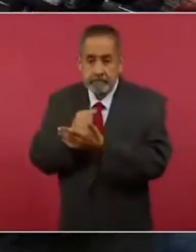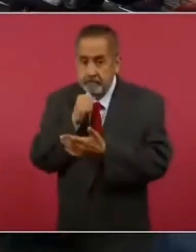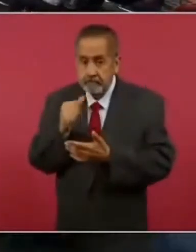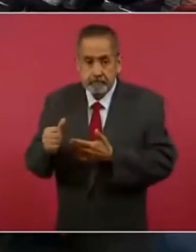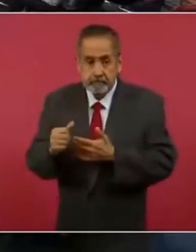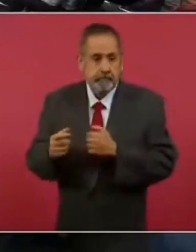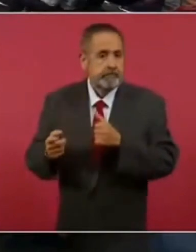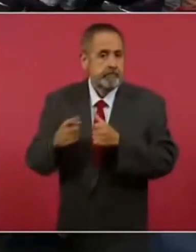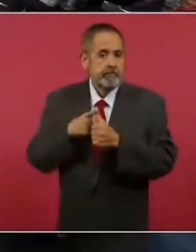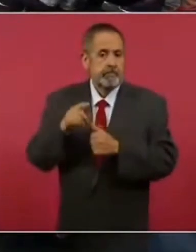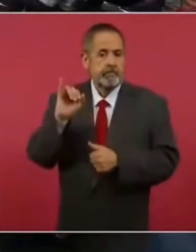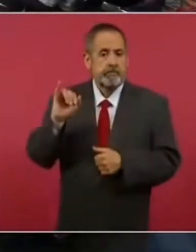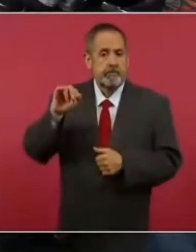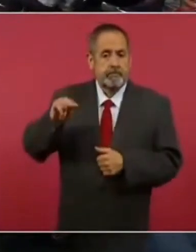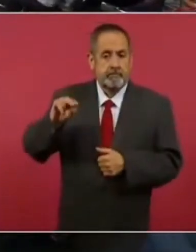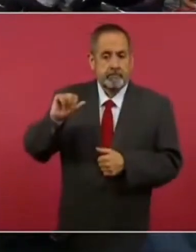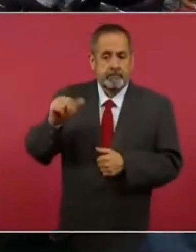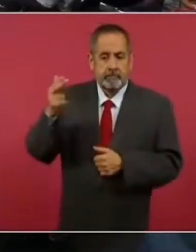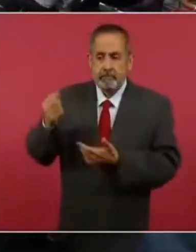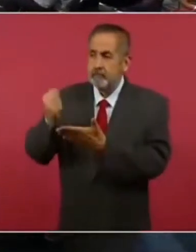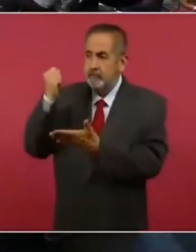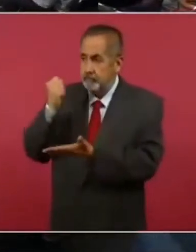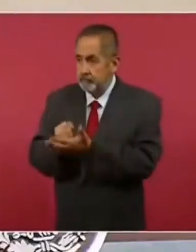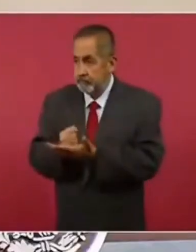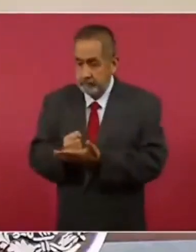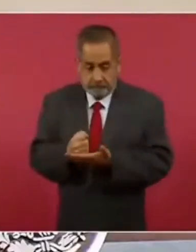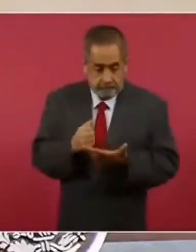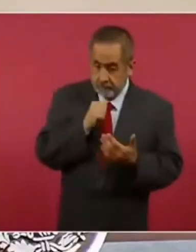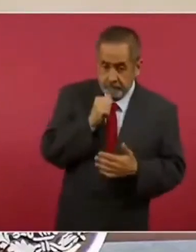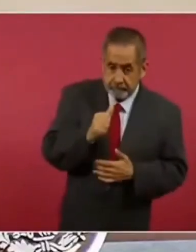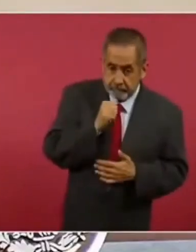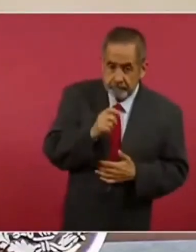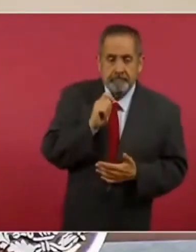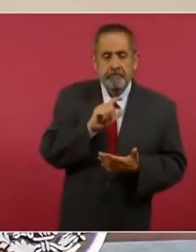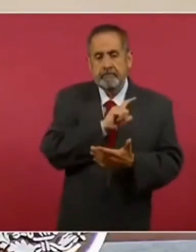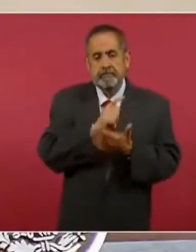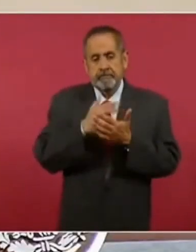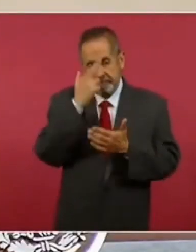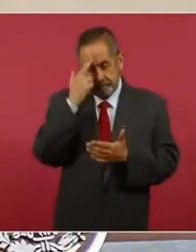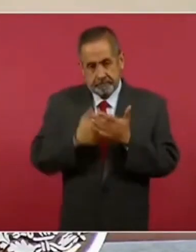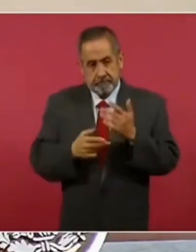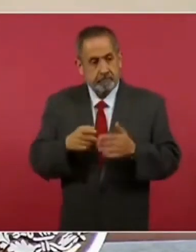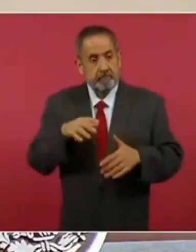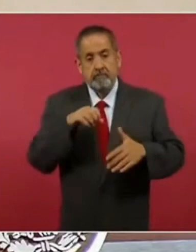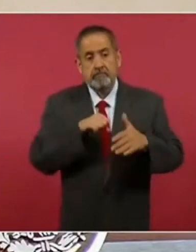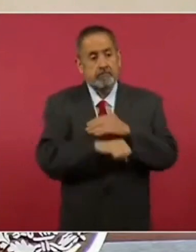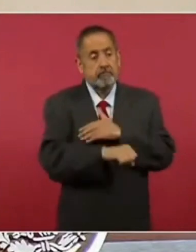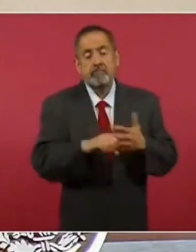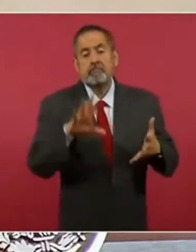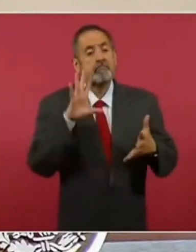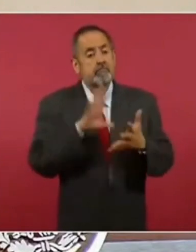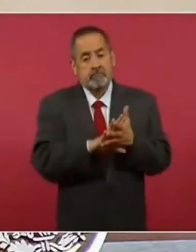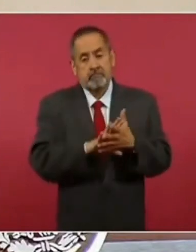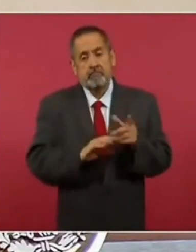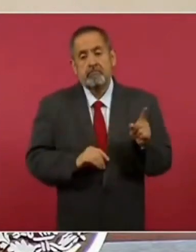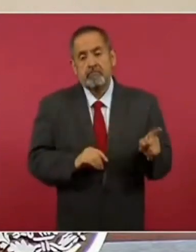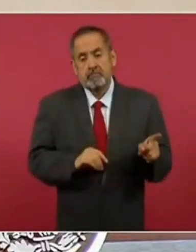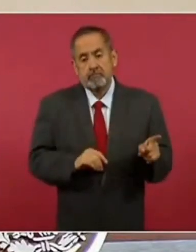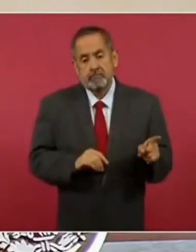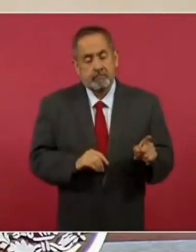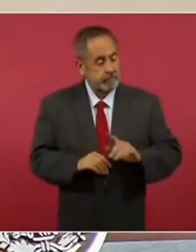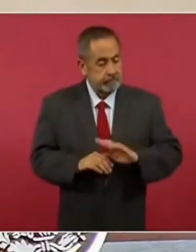del Instituto Nacional de Antropología e Historia es un delito. Que se pena con la cárcel y, por supuesto, la